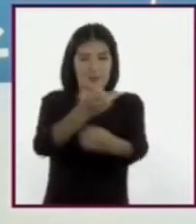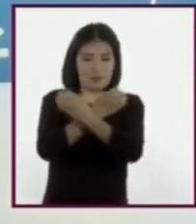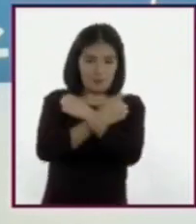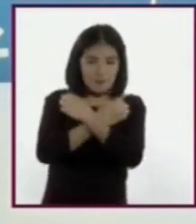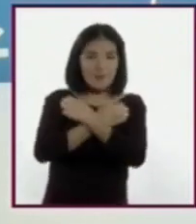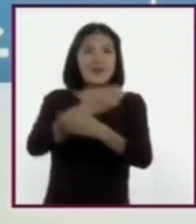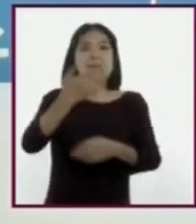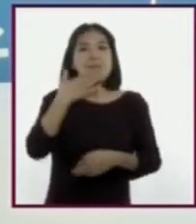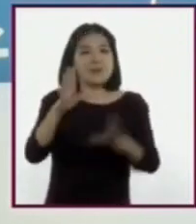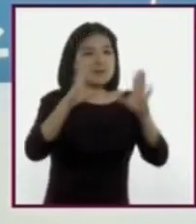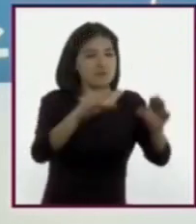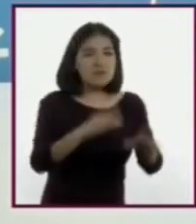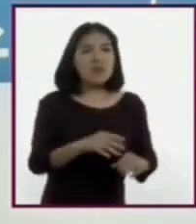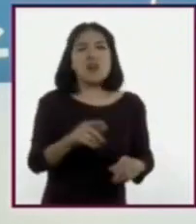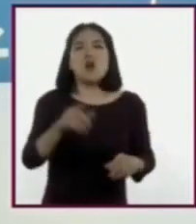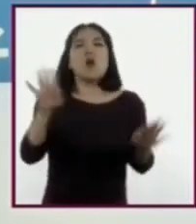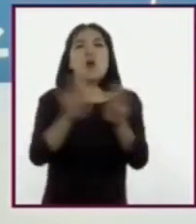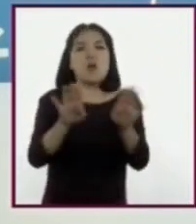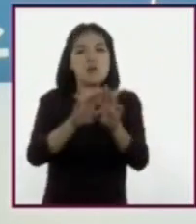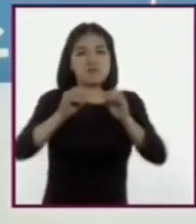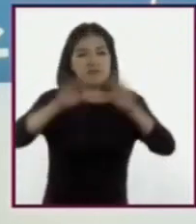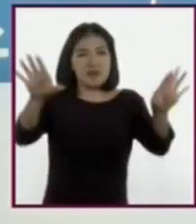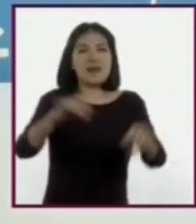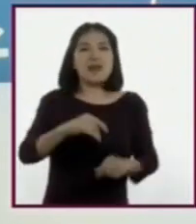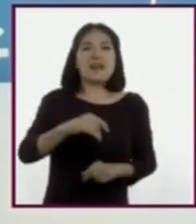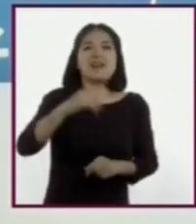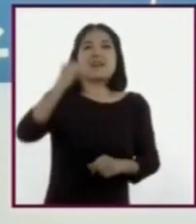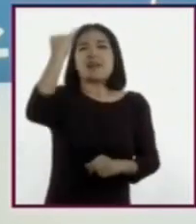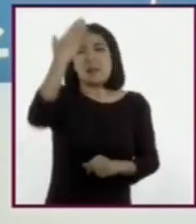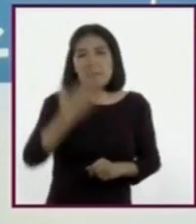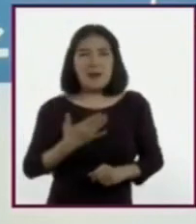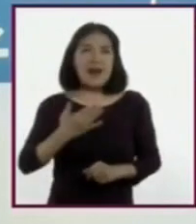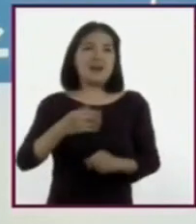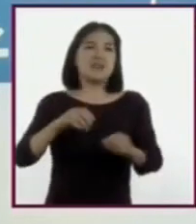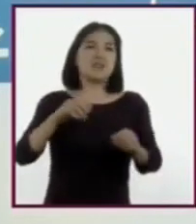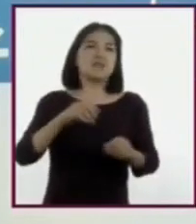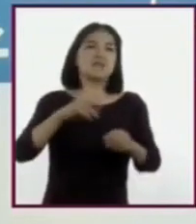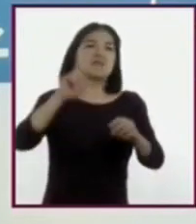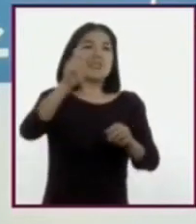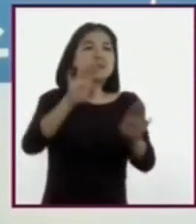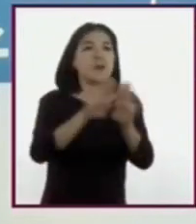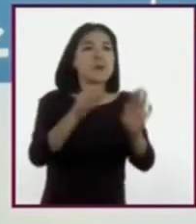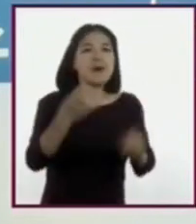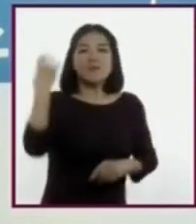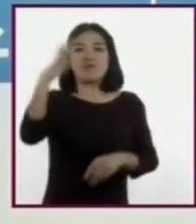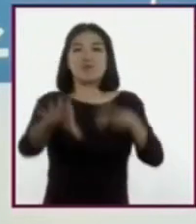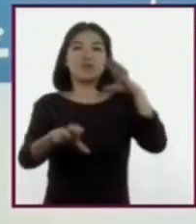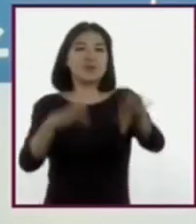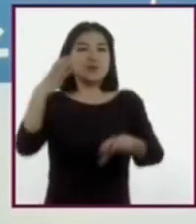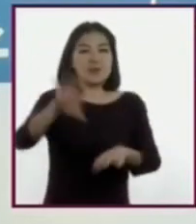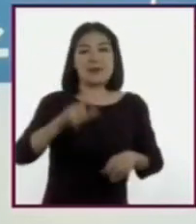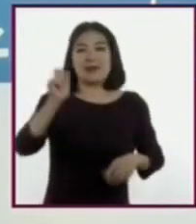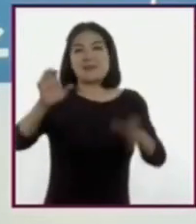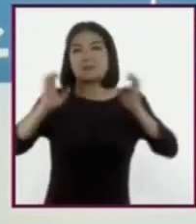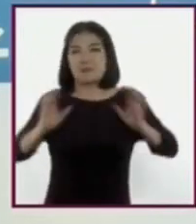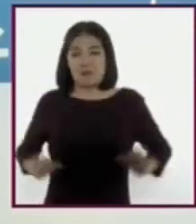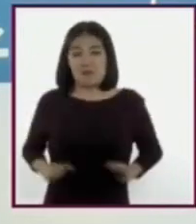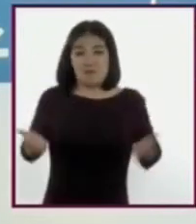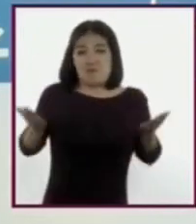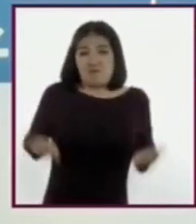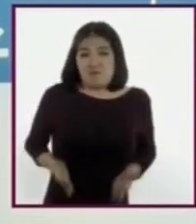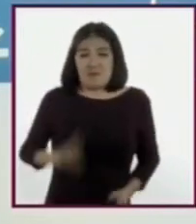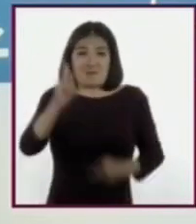espacios en donde circulan imágenes y mensajes lejanos a la realidad de los cuerpos y la sexualidad humana.